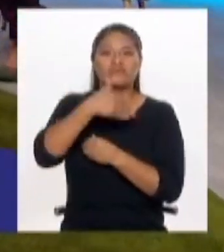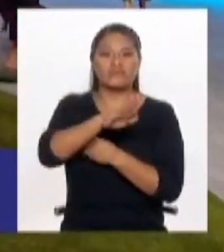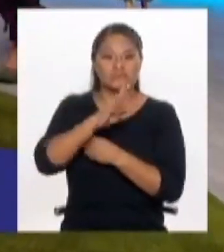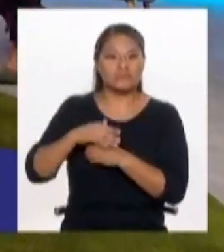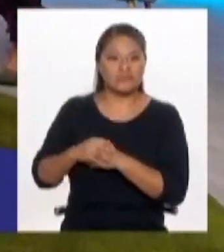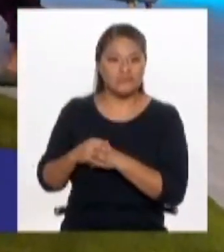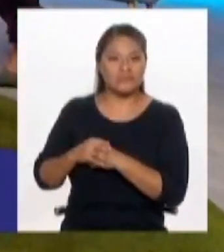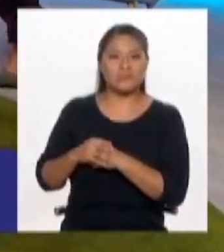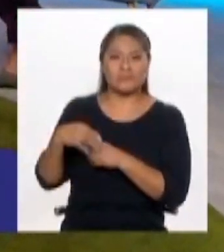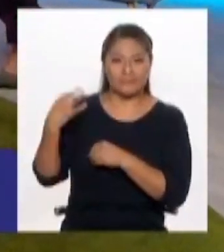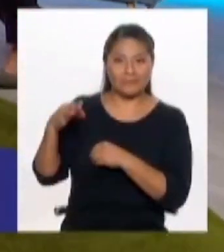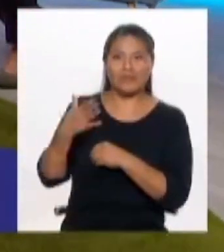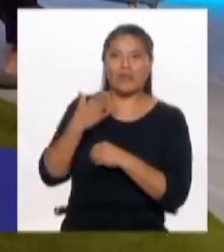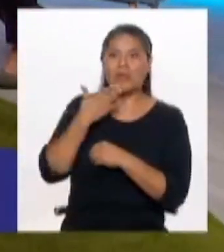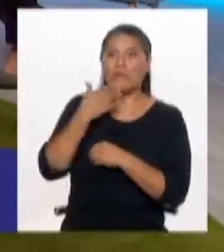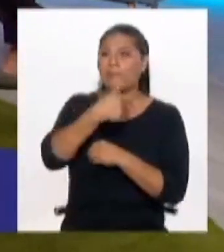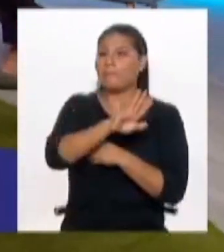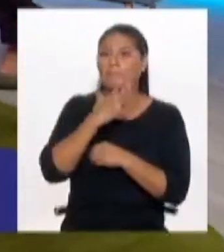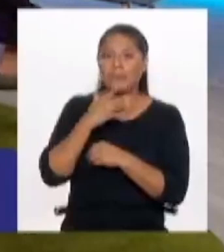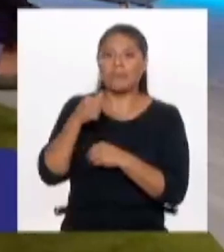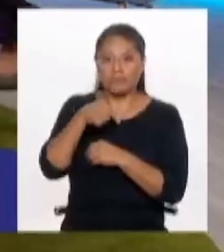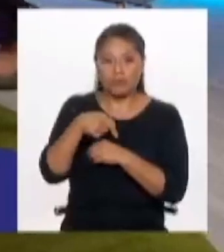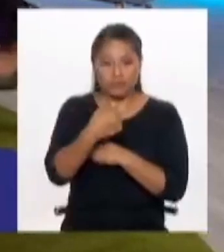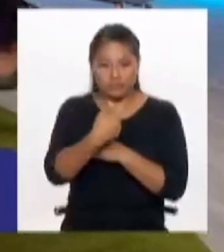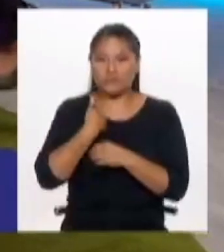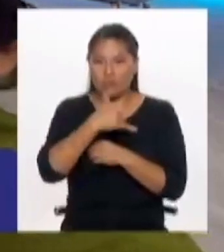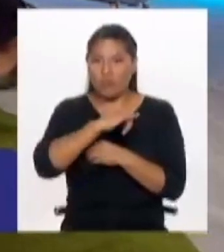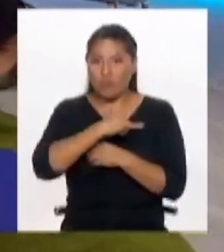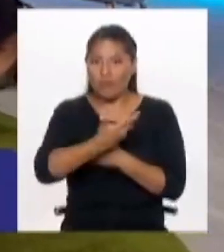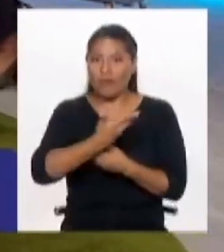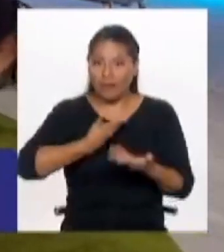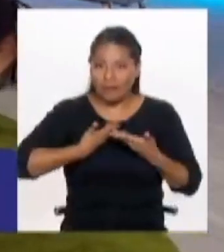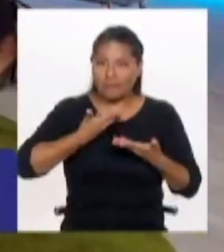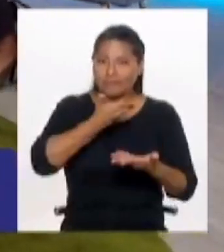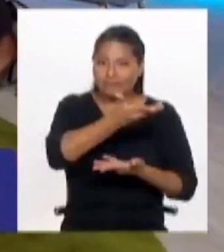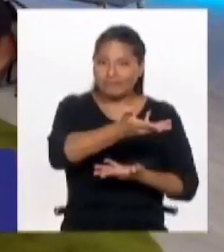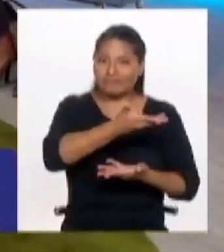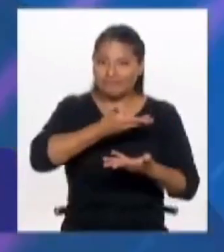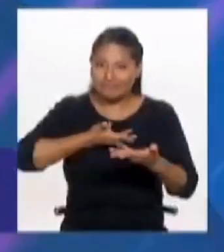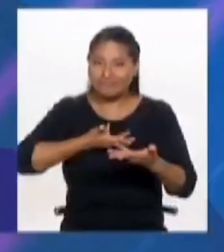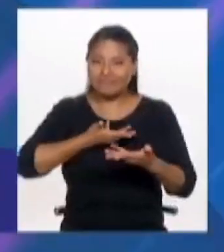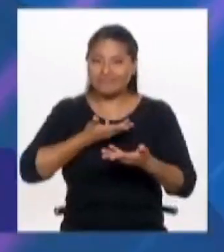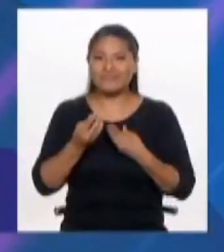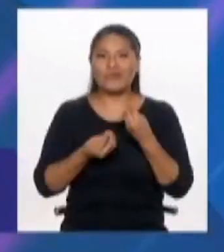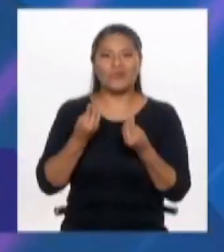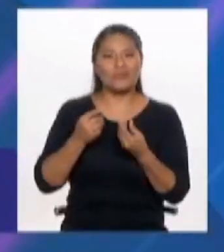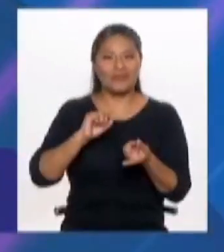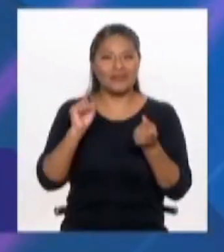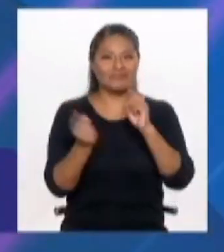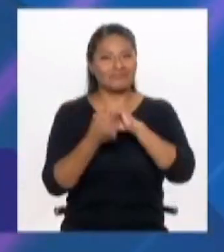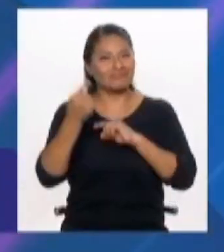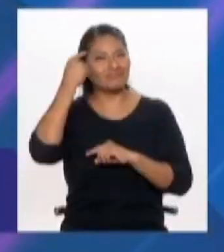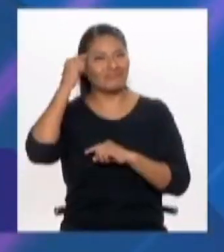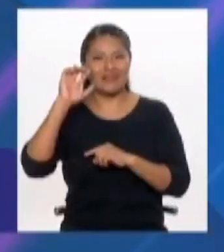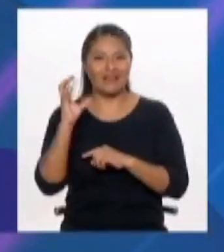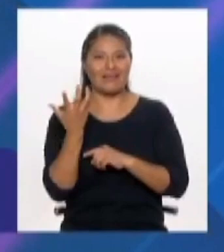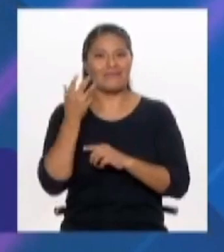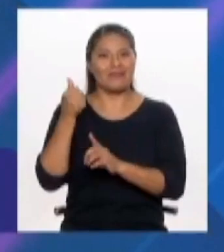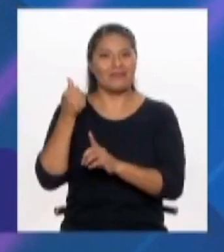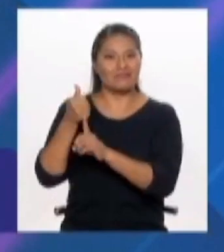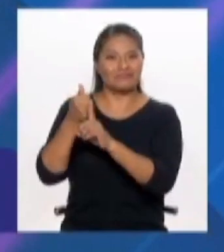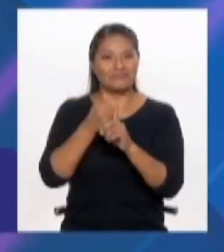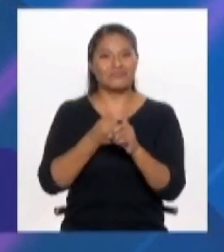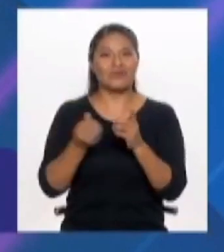dramático, ¿no? Porque es de todo. Sí, pero es que eso... ¿Cómo cambiamos esto, Luis, a propósito?